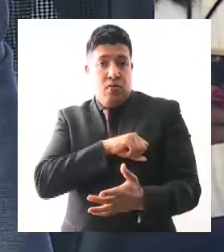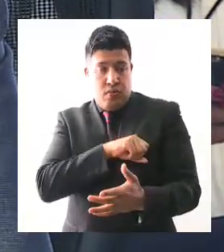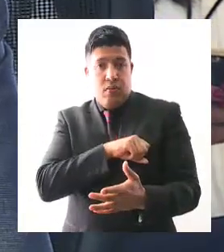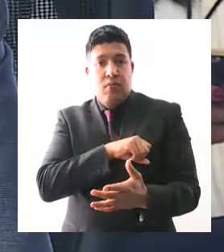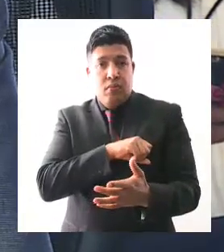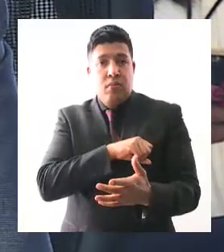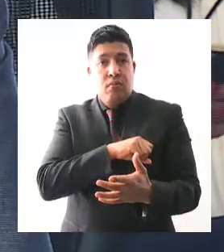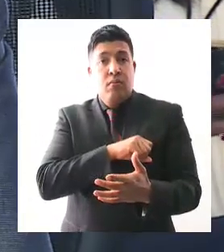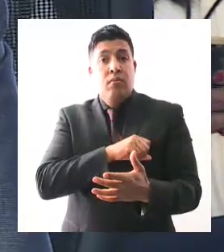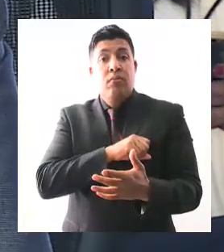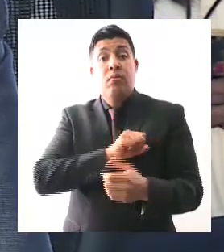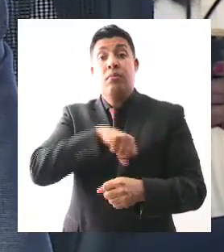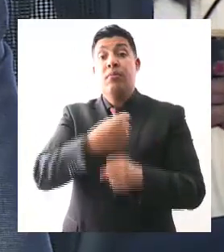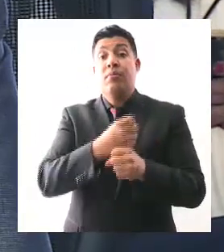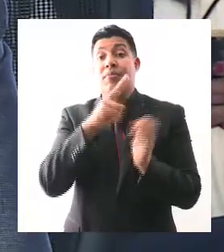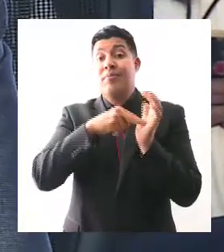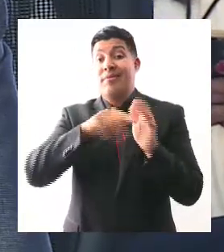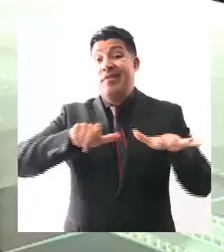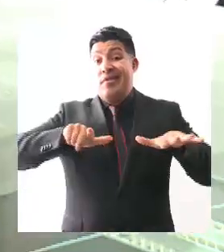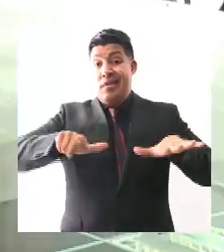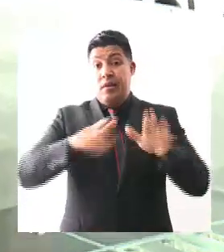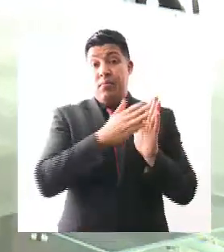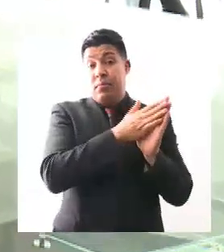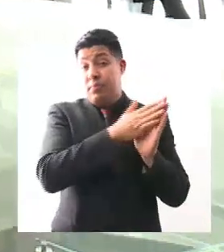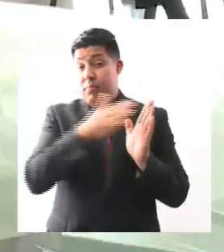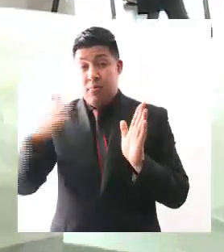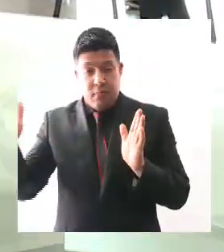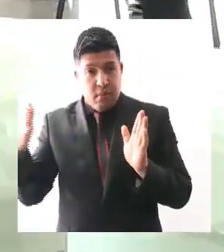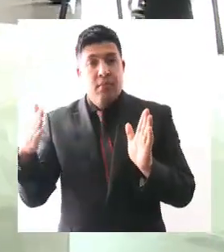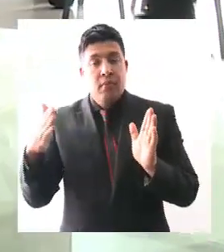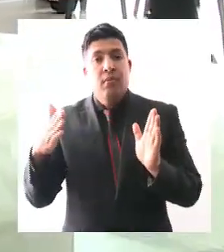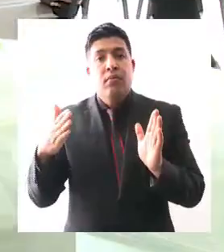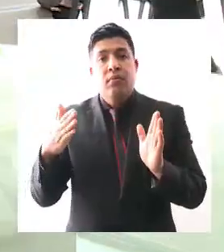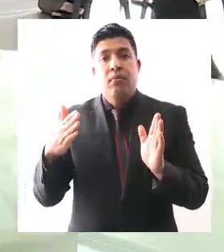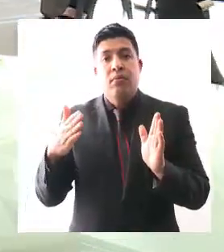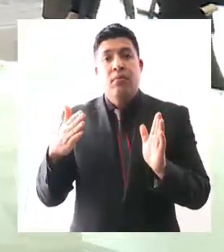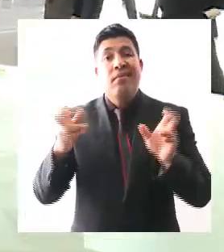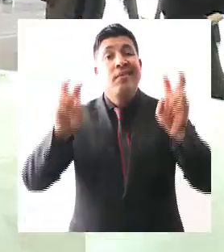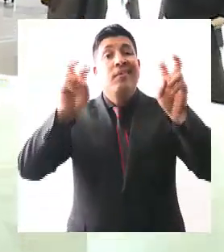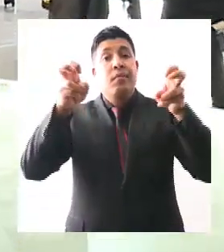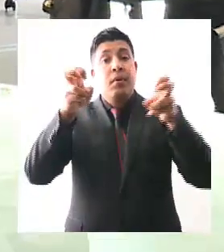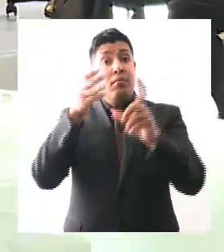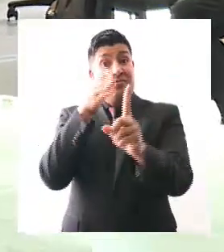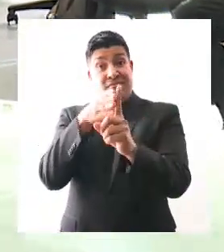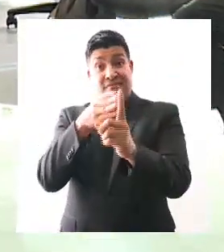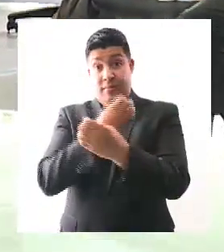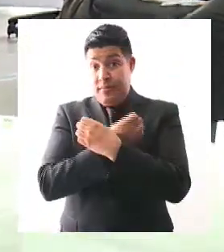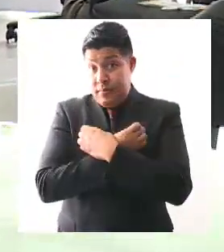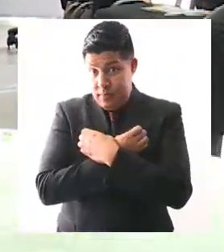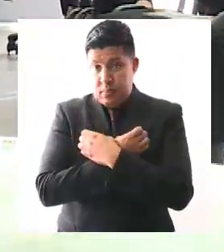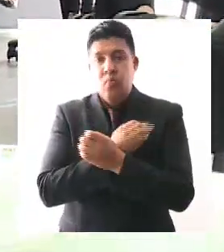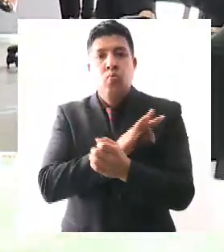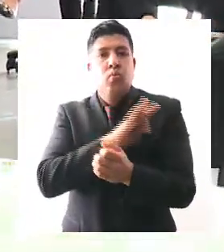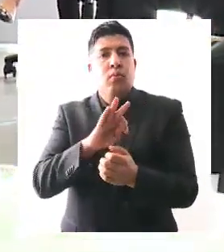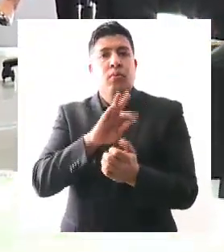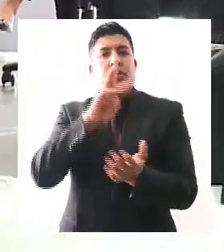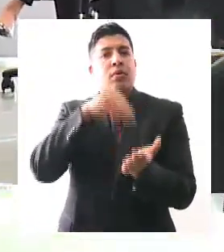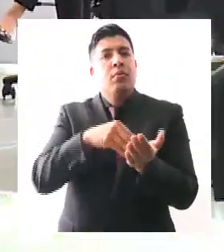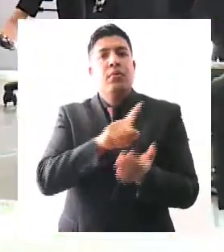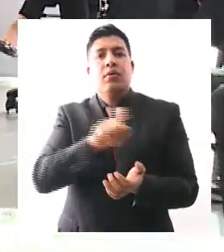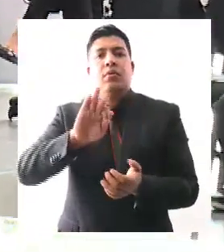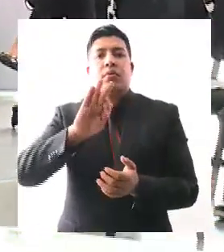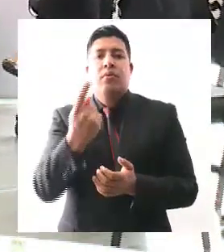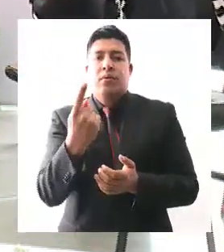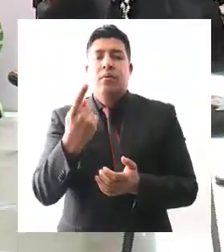Durante el año 2017 se establecieron en el rubro de educación más de 3.141